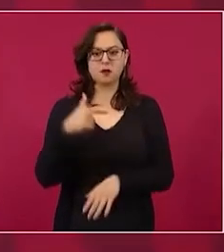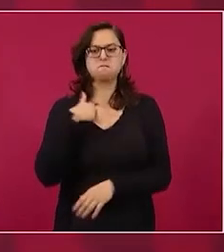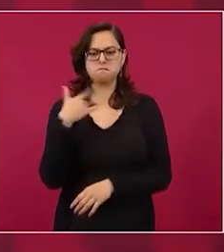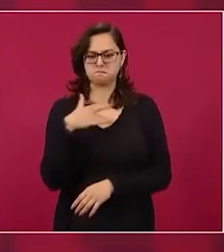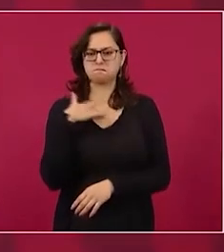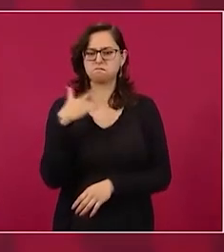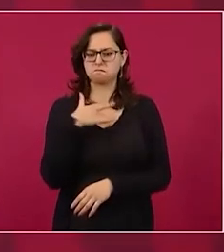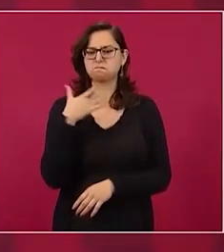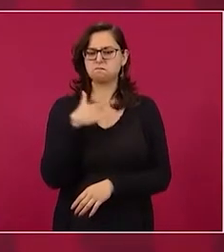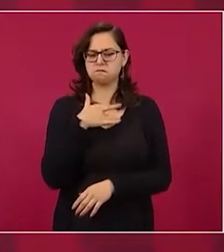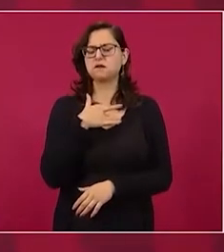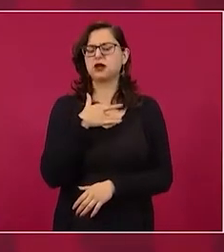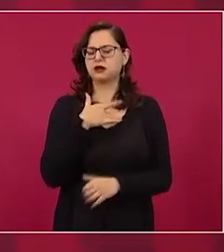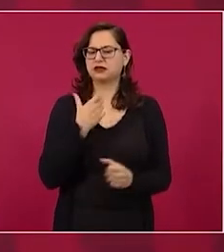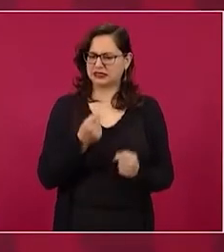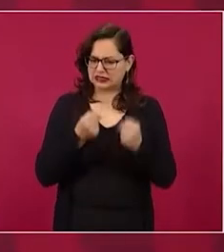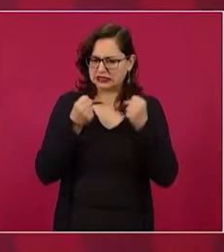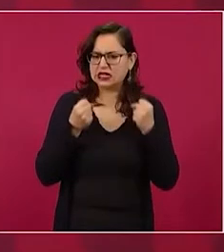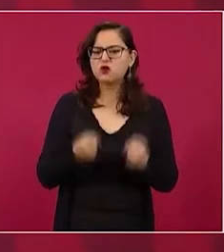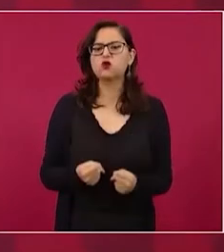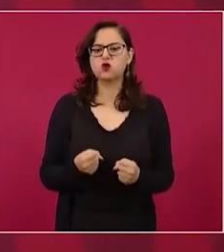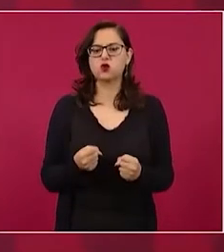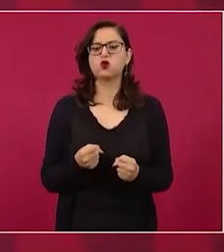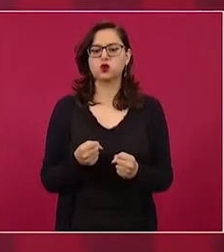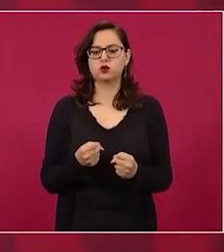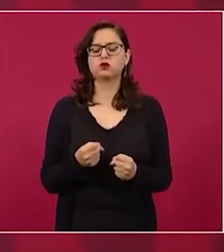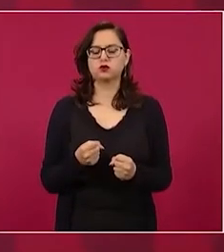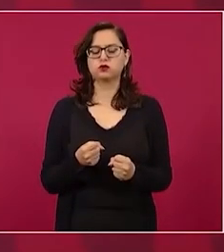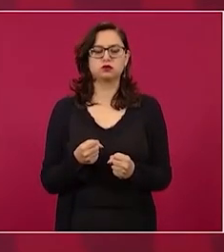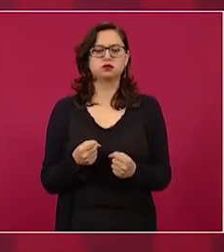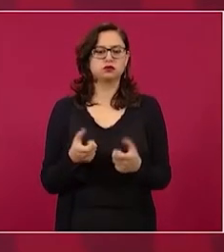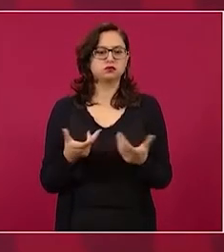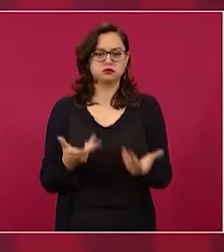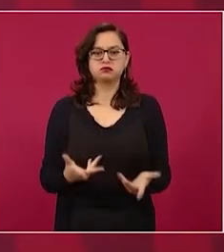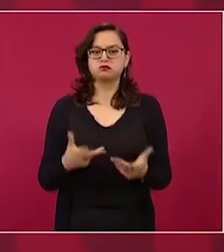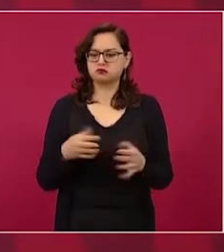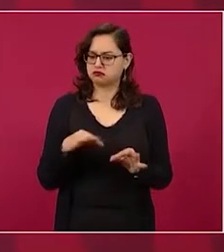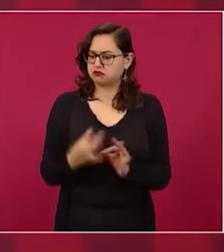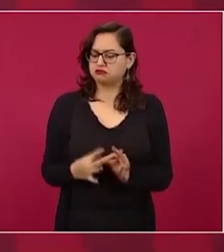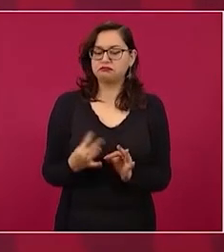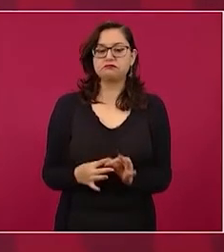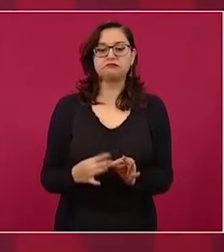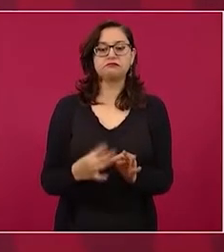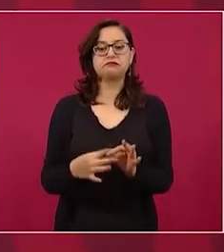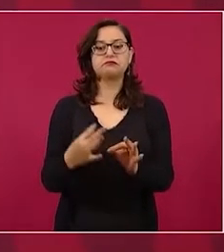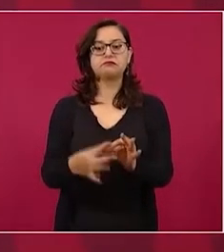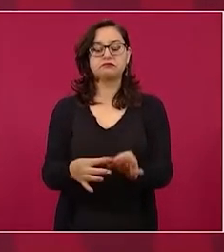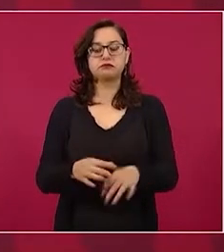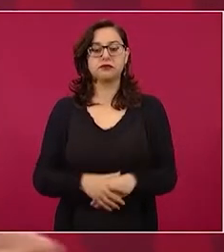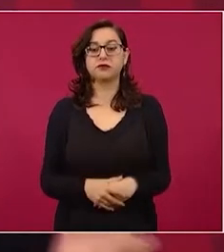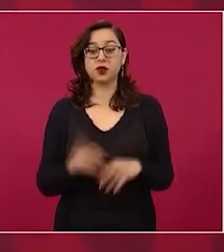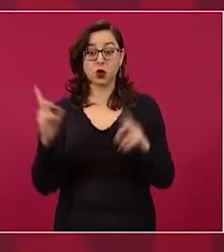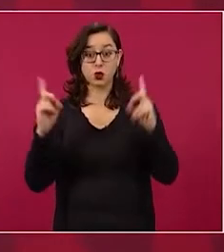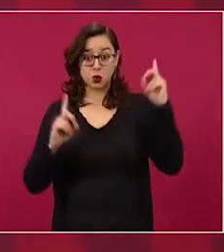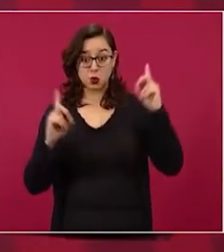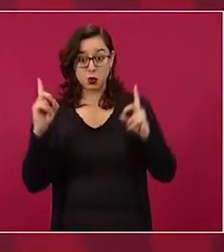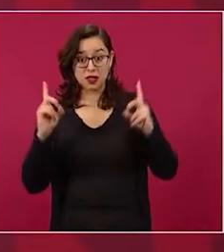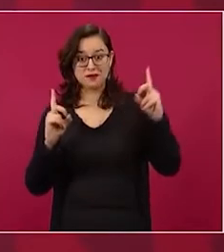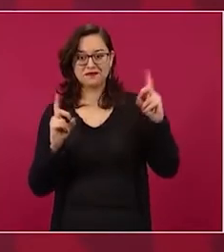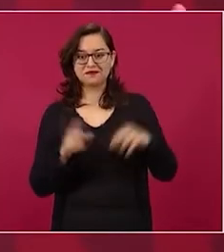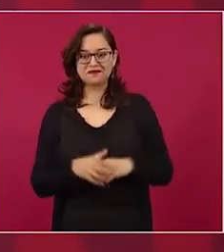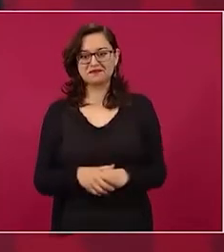entregar buenas cuentas, no tengo la menor duda de eso, de que entre todos